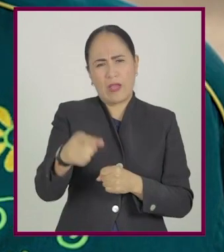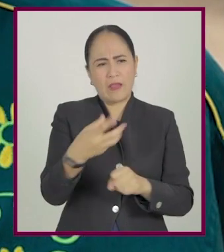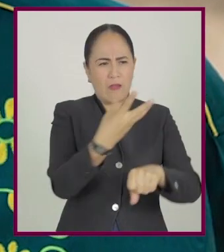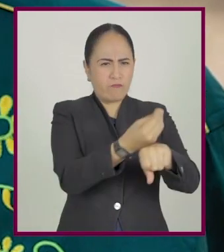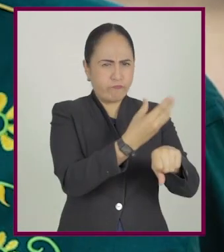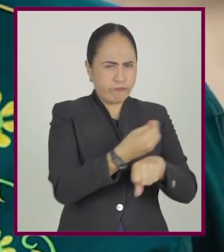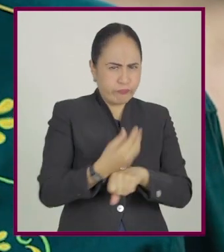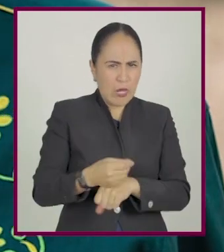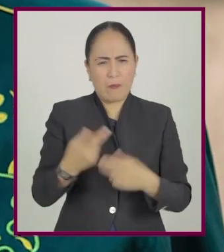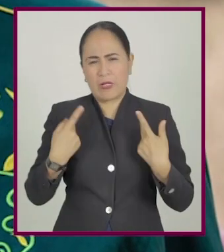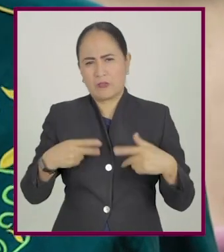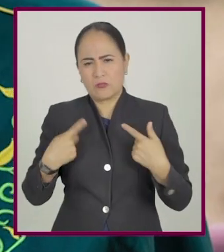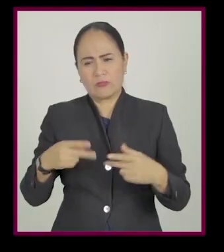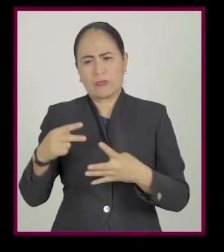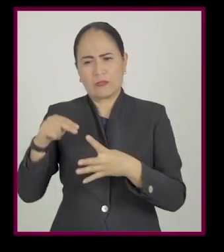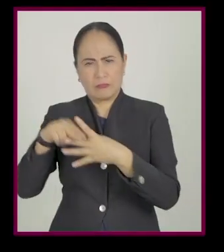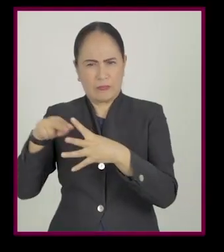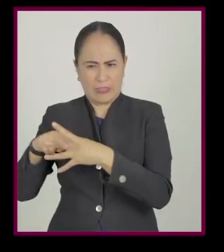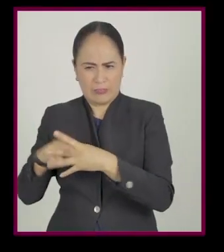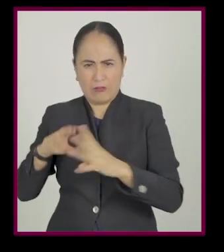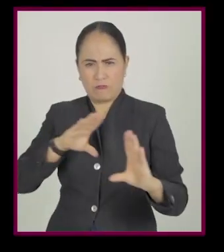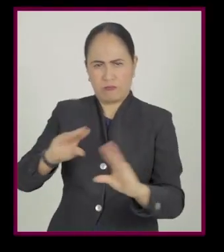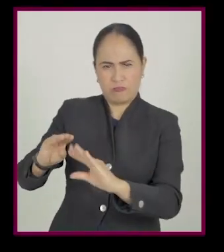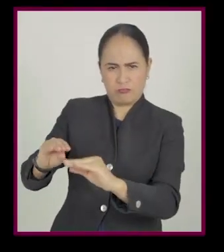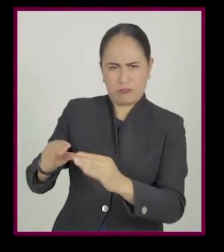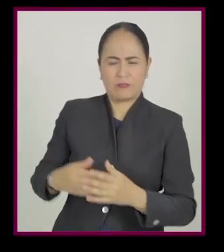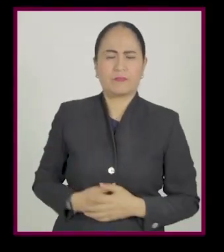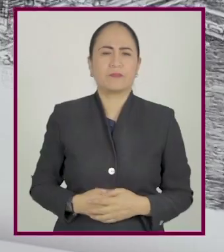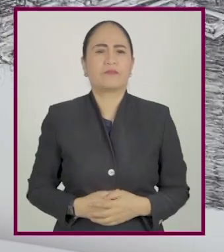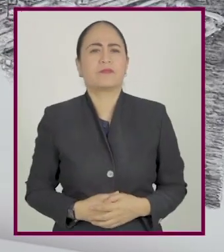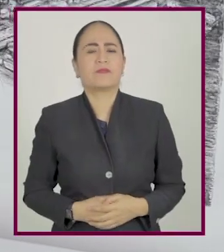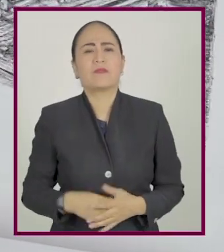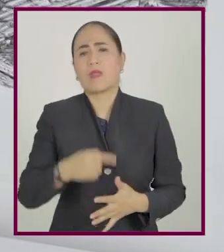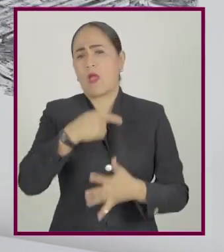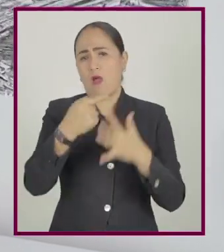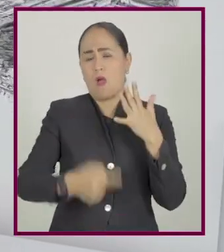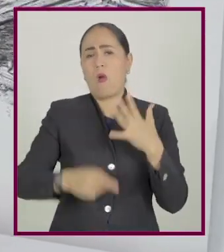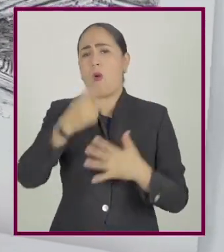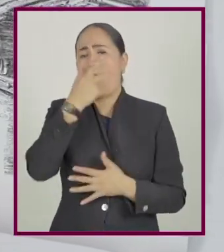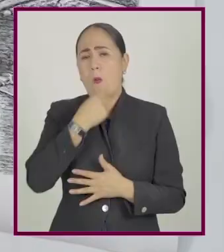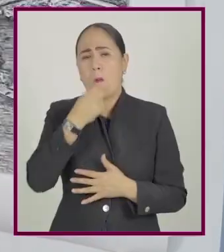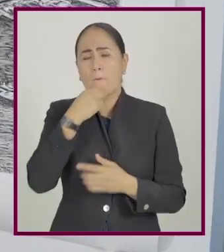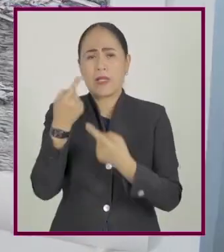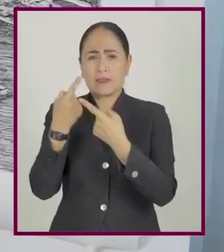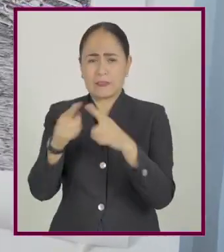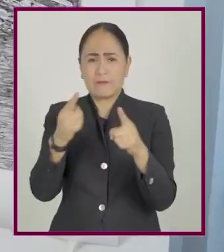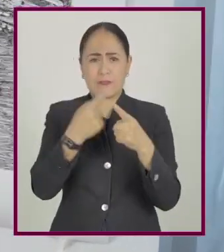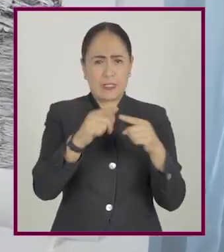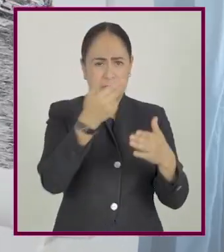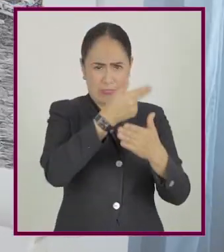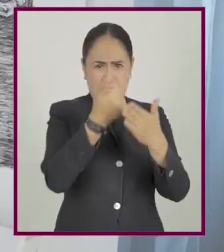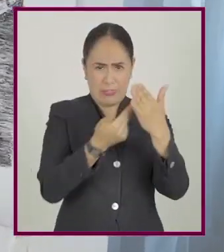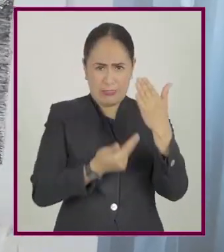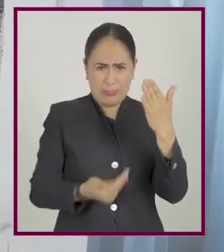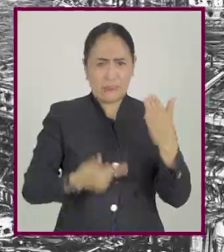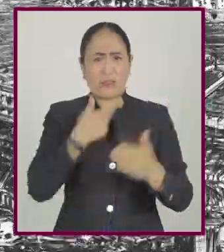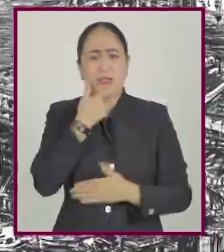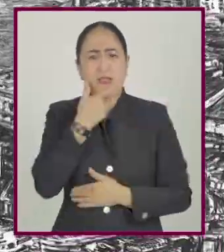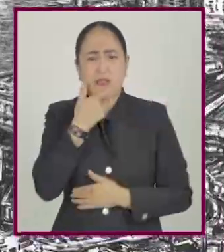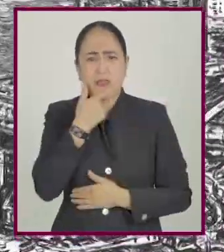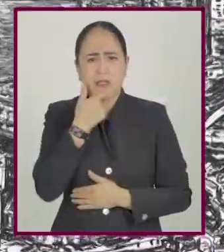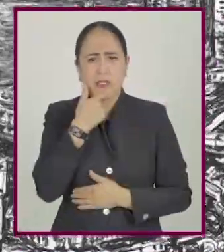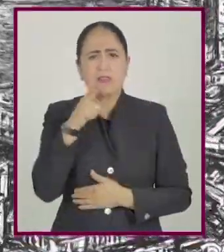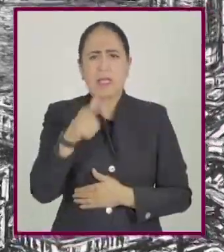mataderos y ranchos. Stephen Wiltshire Stephen Wiltshire es un reconocido artista inglés